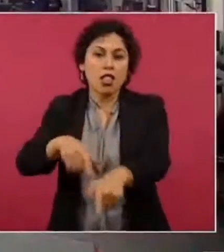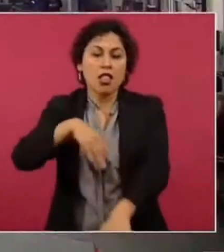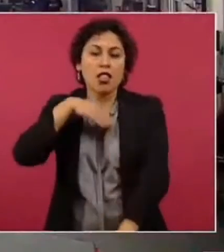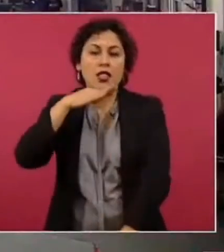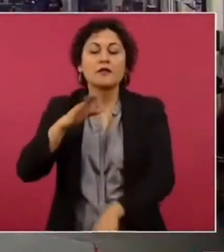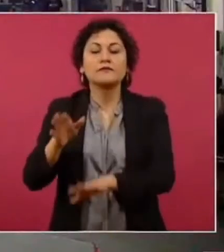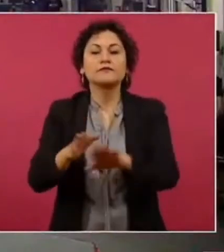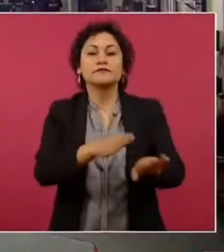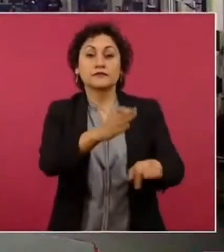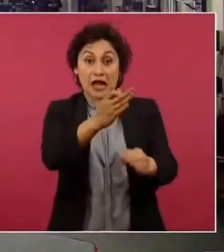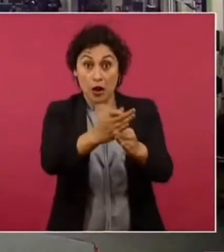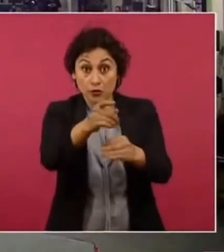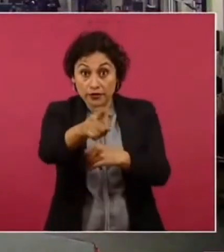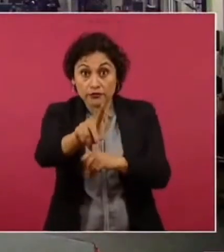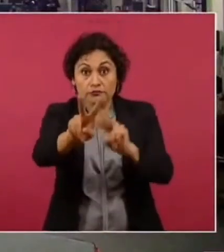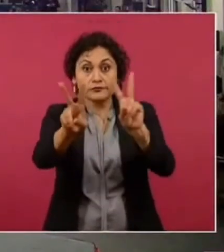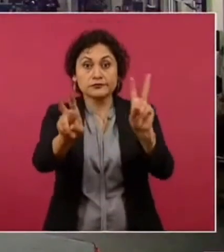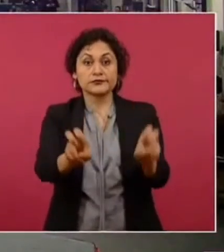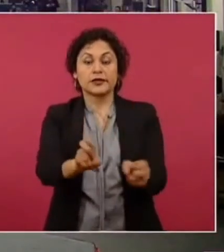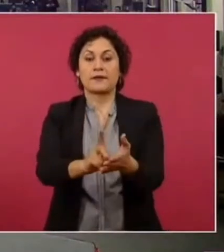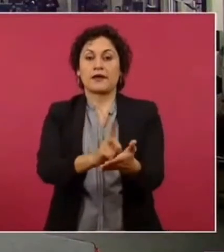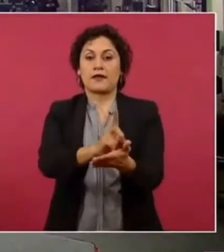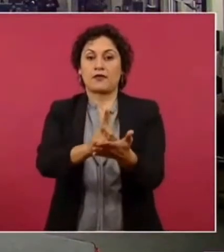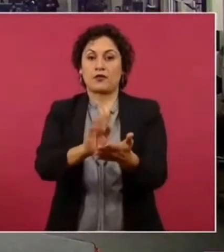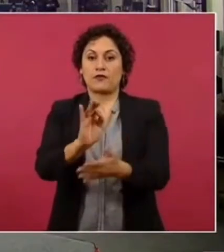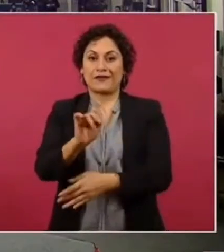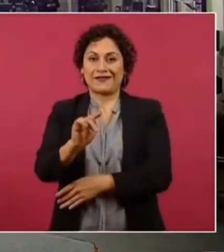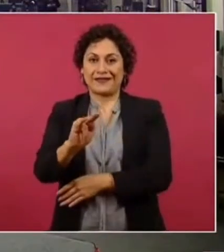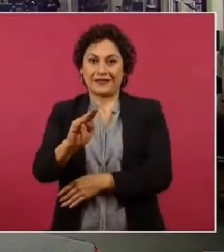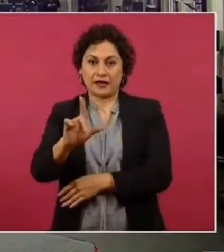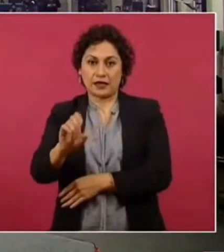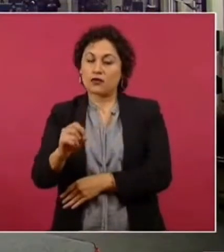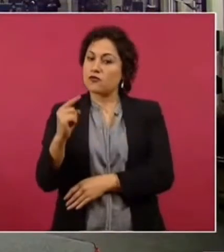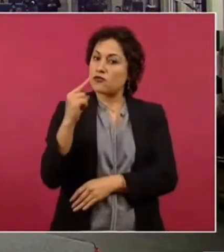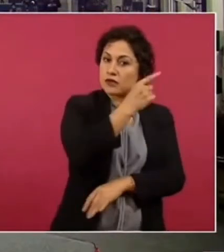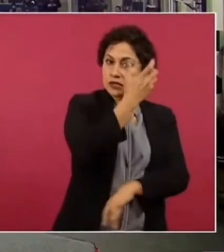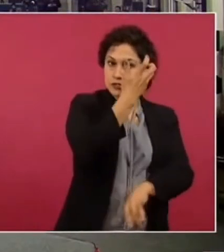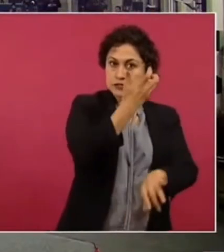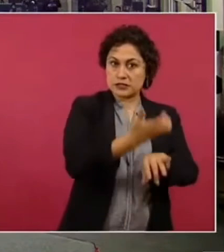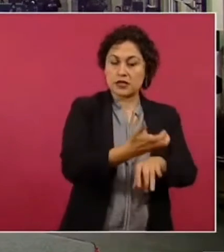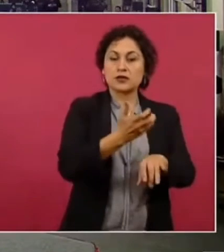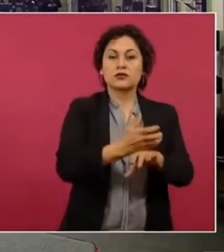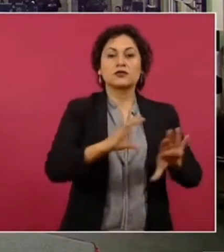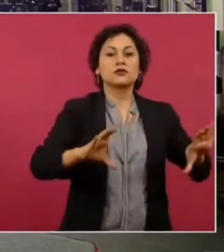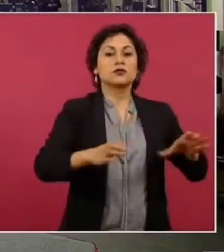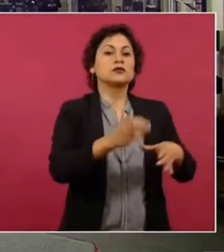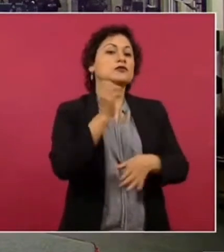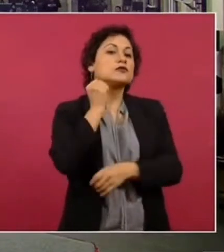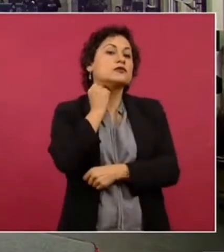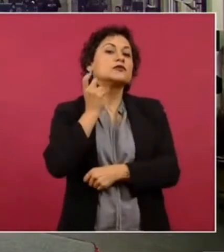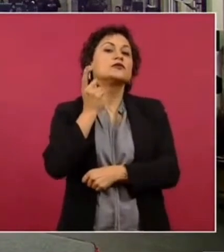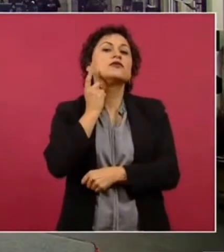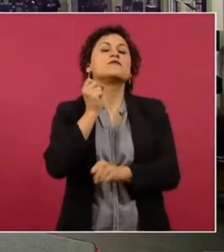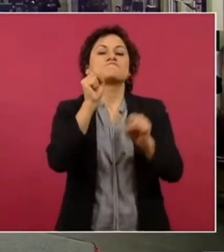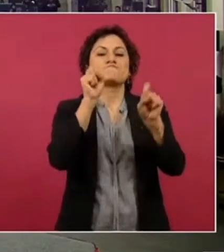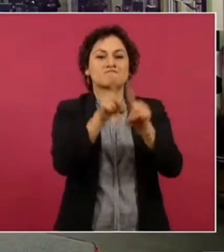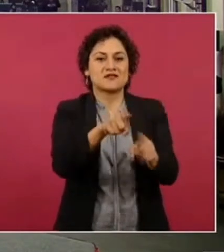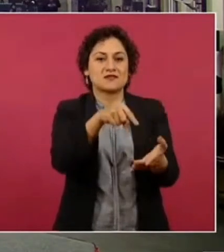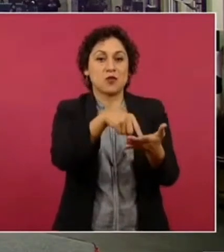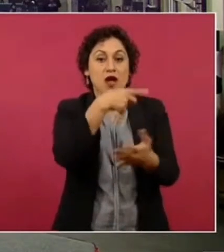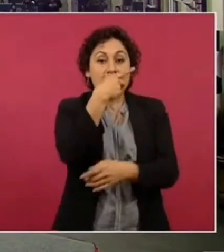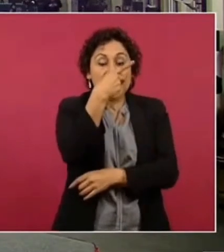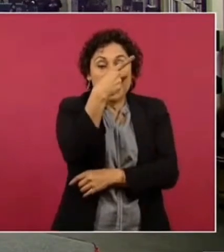fentanilo y las drogas también se mencionó en el Congreso de Estados Unidos sobre esta red social que también los cárteles mexicanos utilizaban